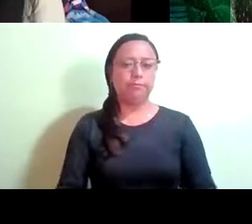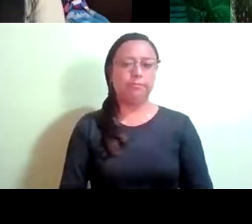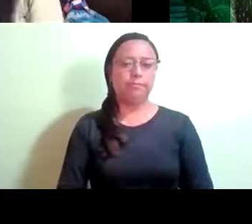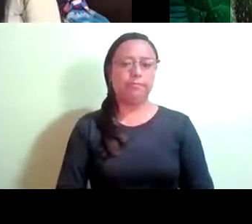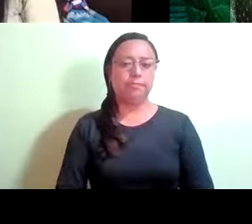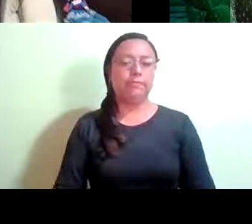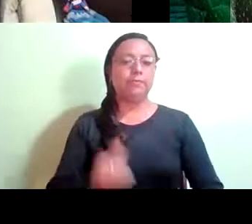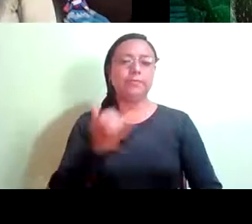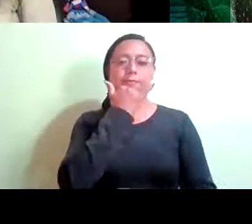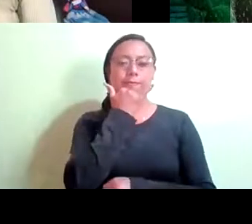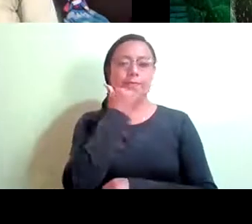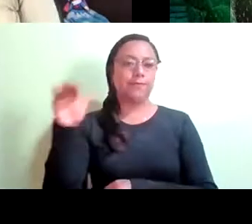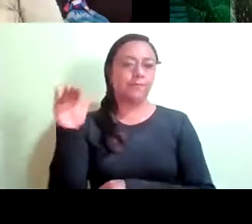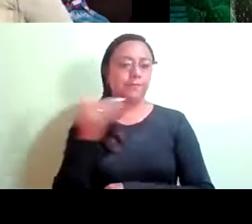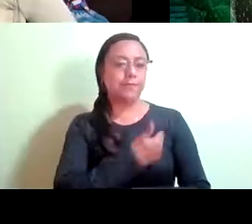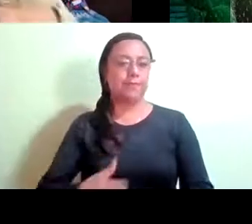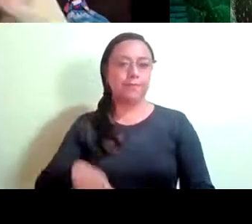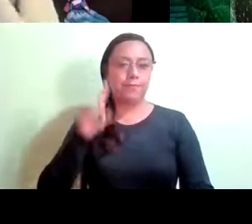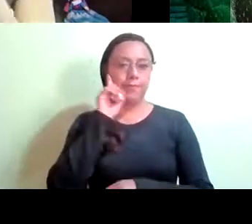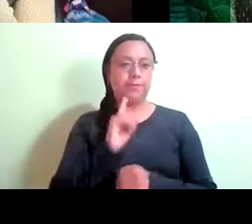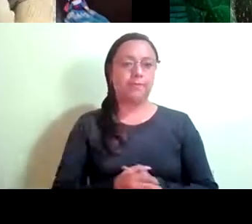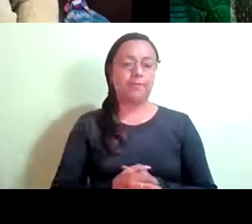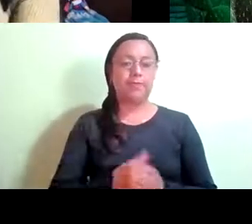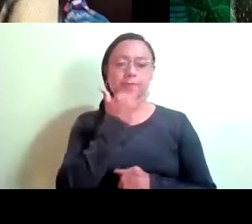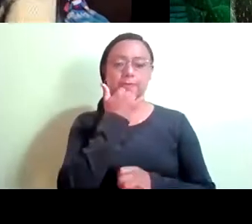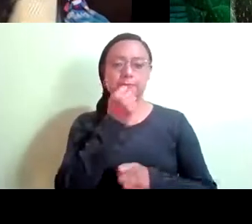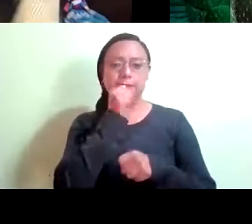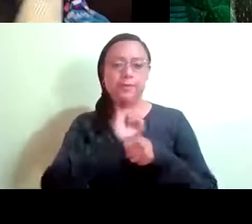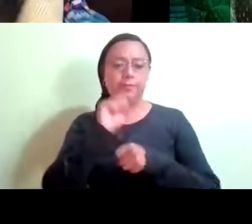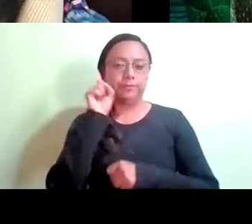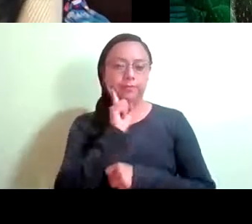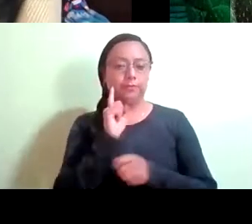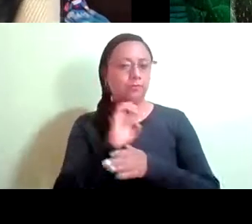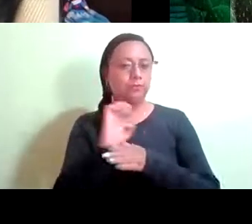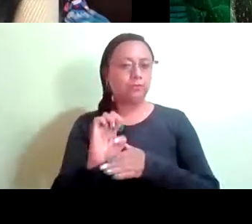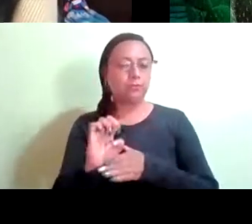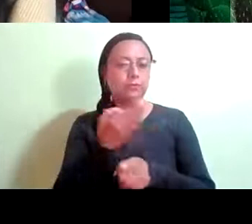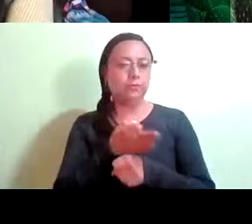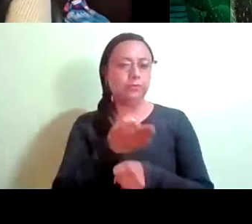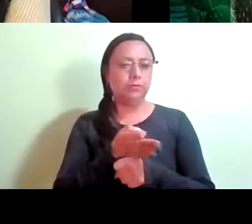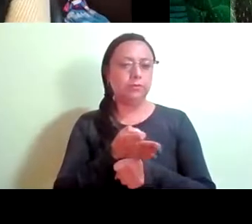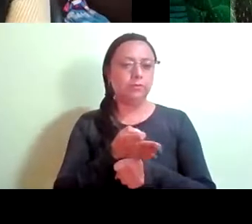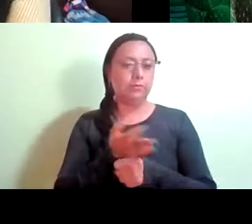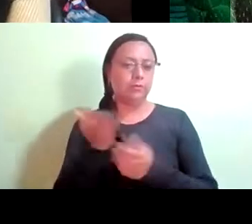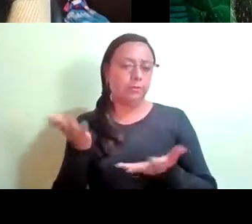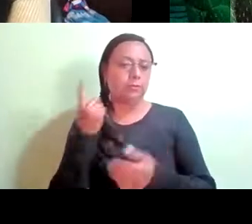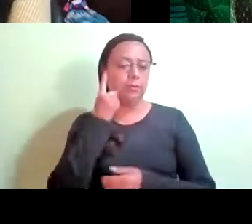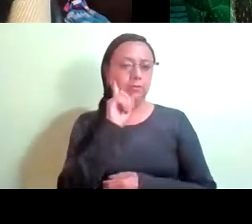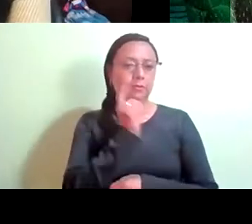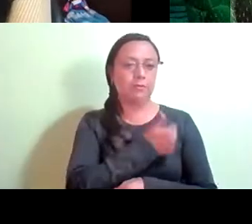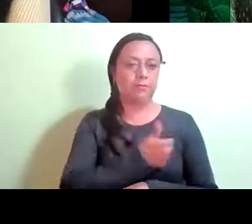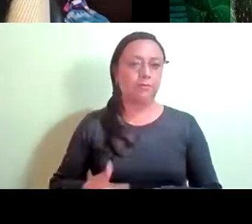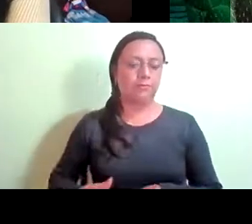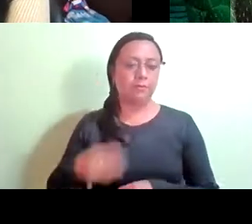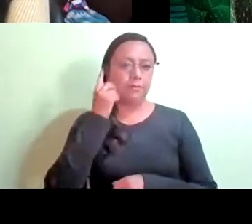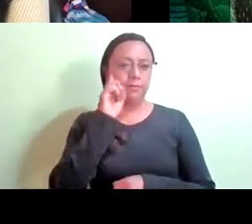Muy bien, secretario. Perdón, secretaria, entonces, con base en lo que precisa ahorita la, la diputada presidente, muchas gracias, diputada Silvia,